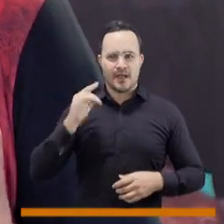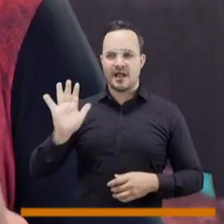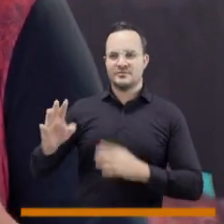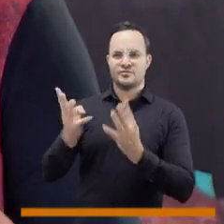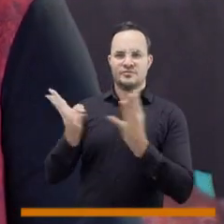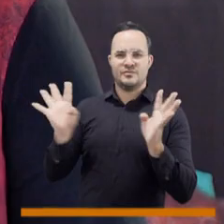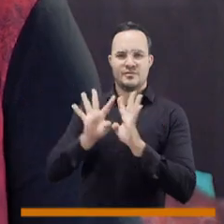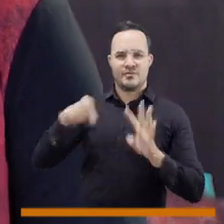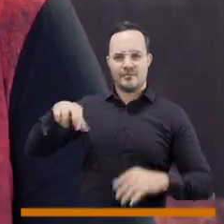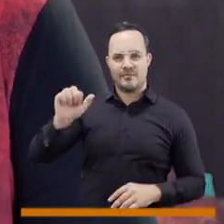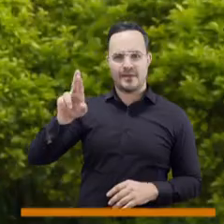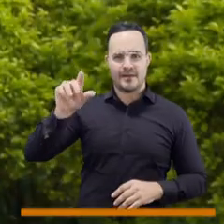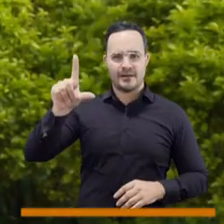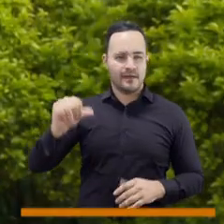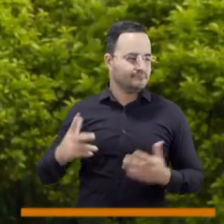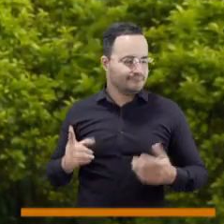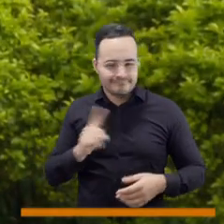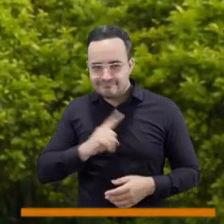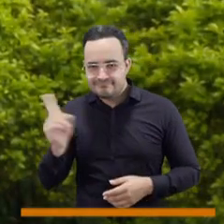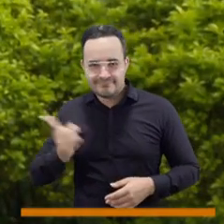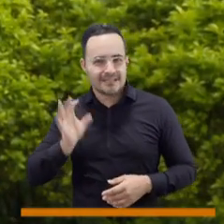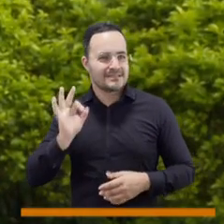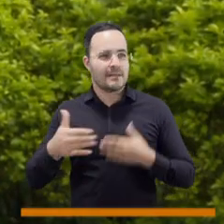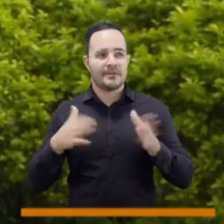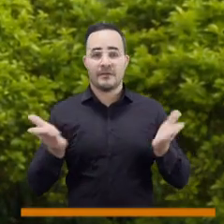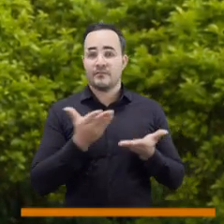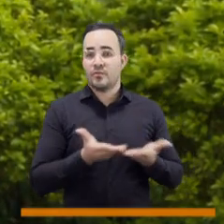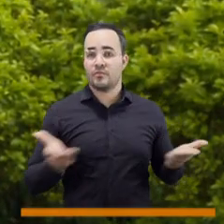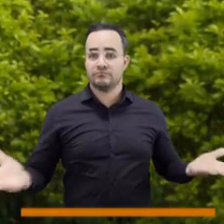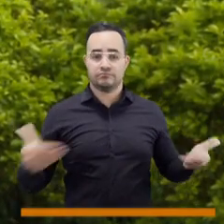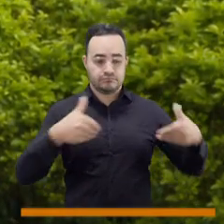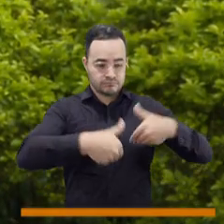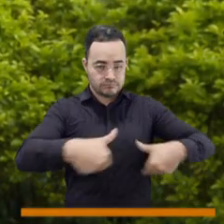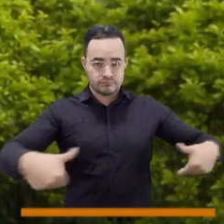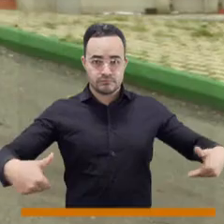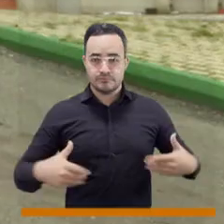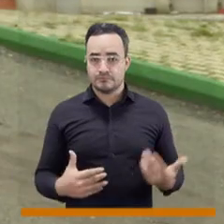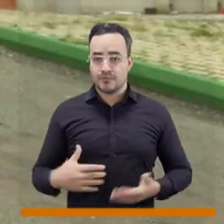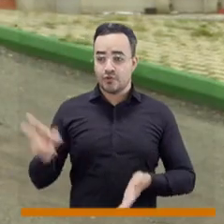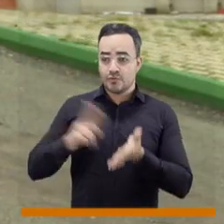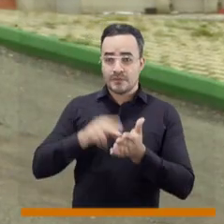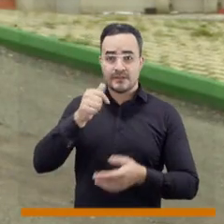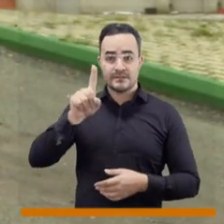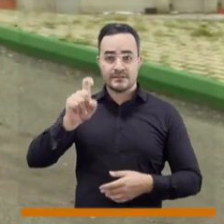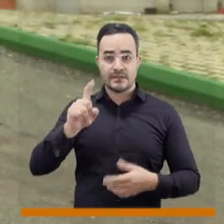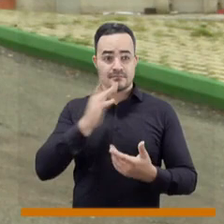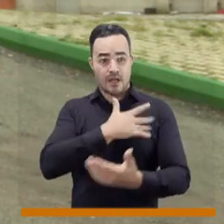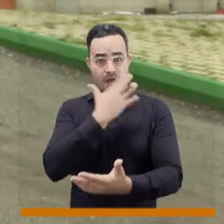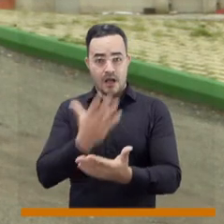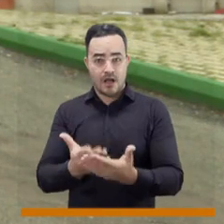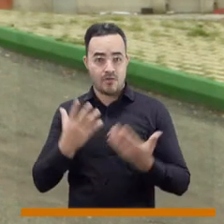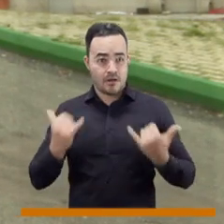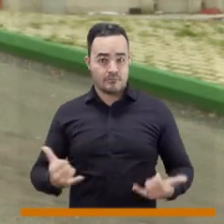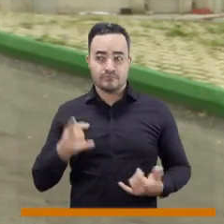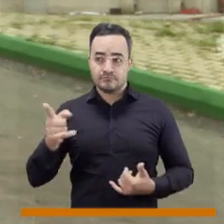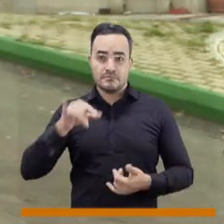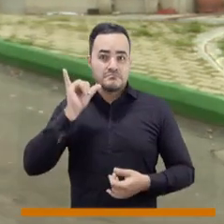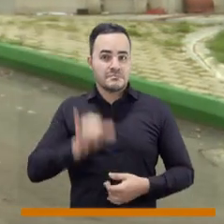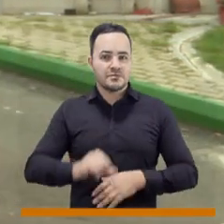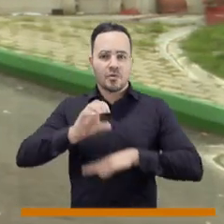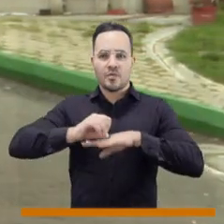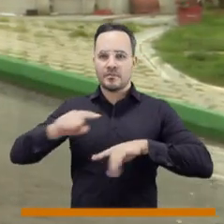perla todos los procesos han sido abiertos por licitación pública y desde el 2016 existe el mismo operador.